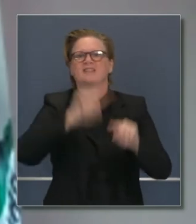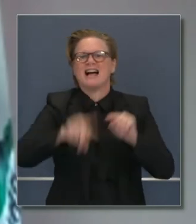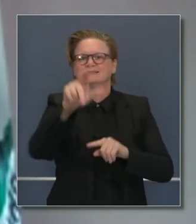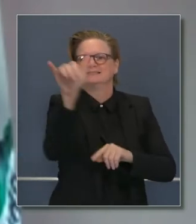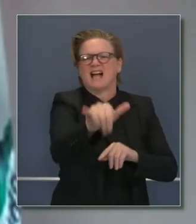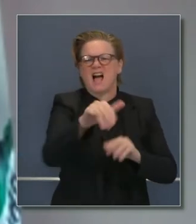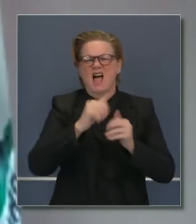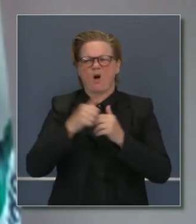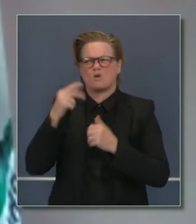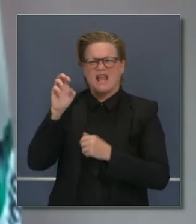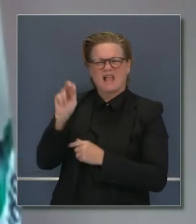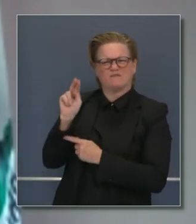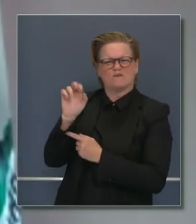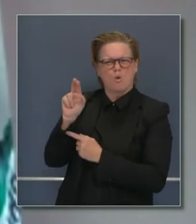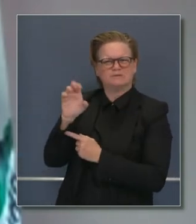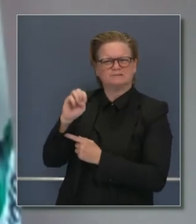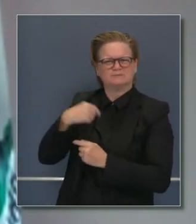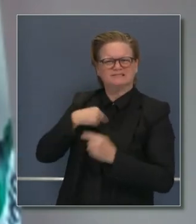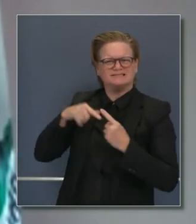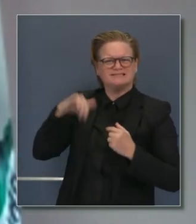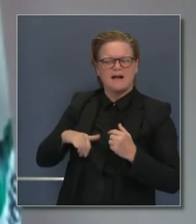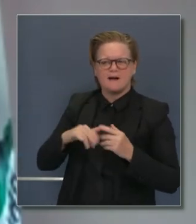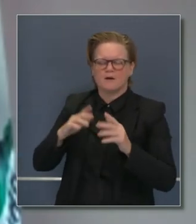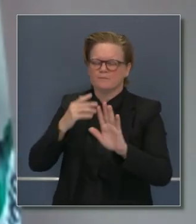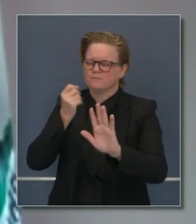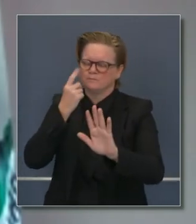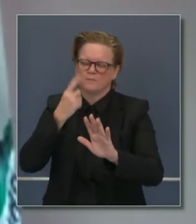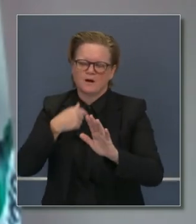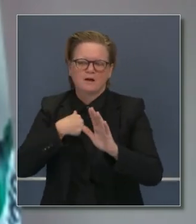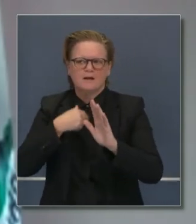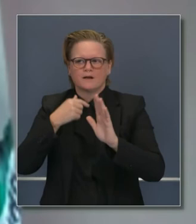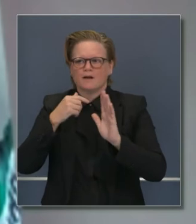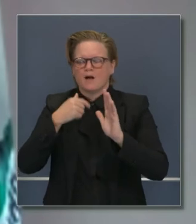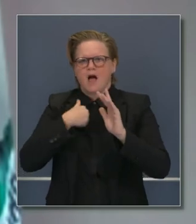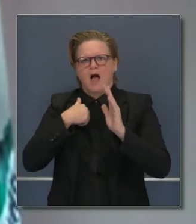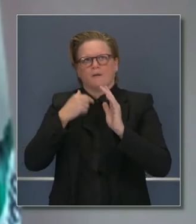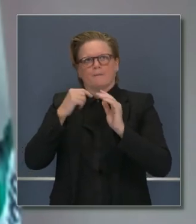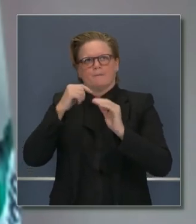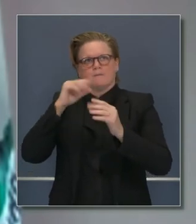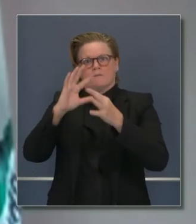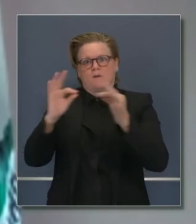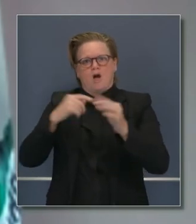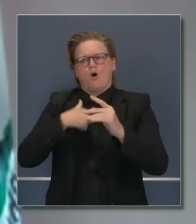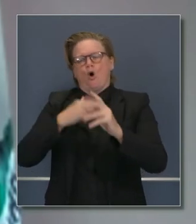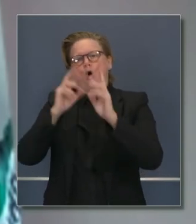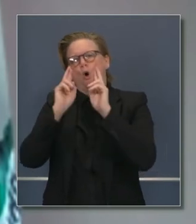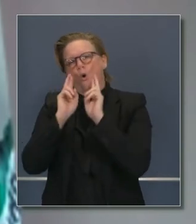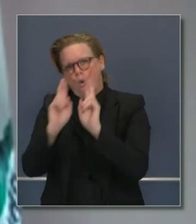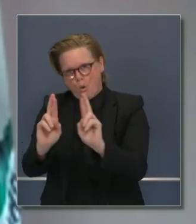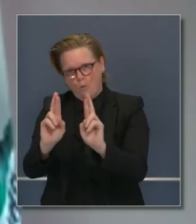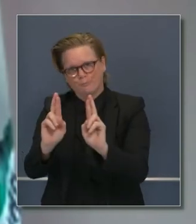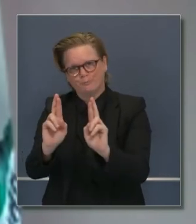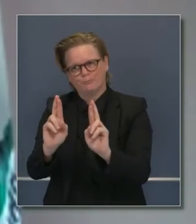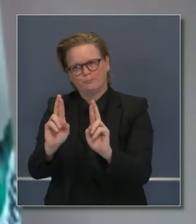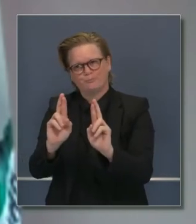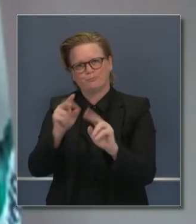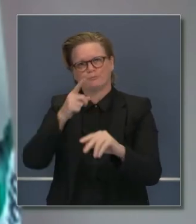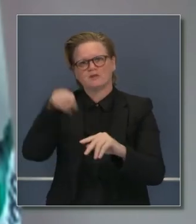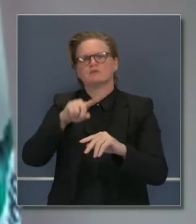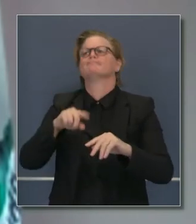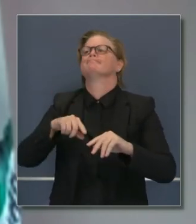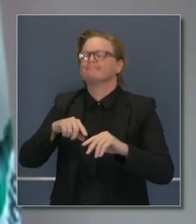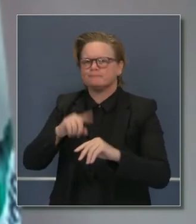tropas haciendo que se apliquen estas reglas, pues esperamos que la gente lo haga por su cuenta,